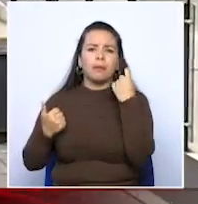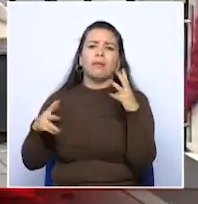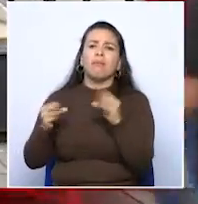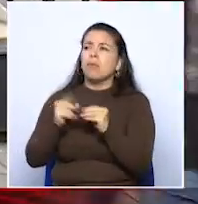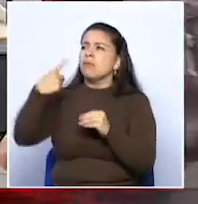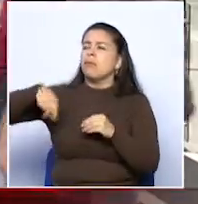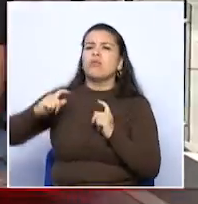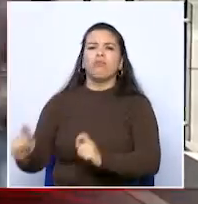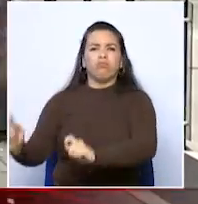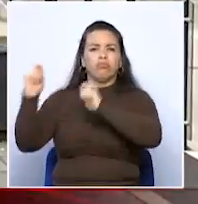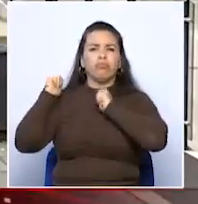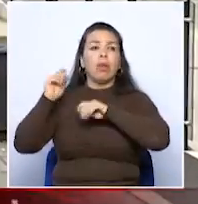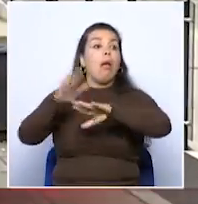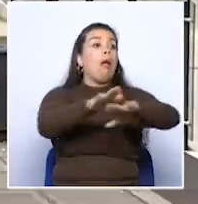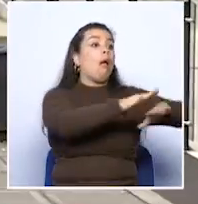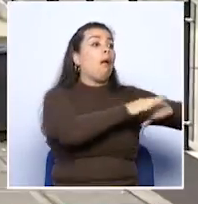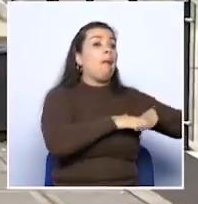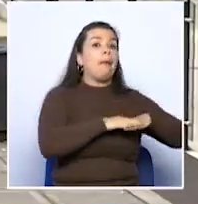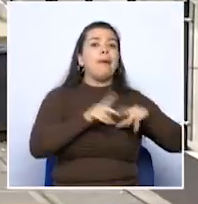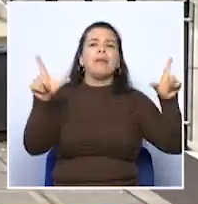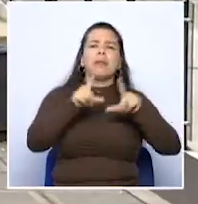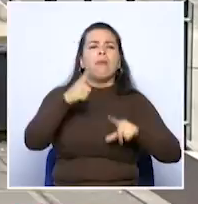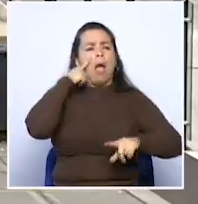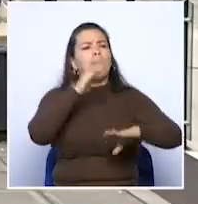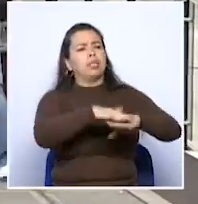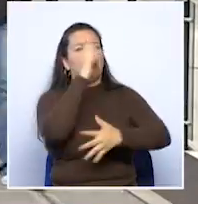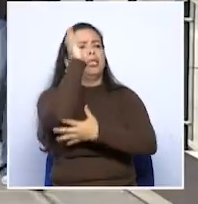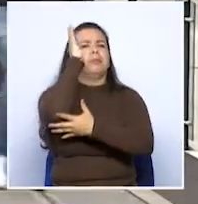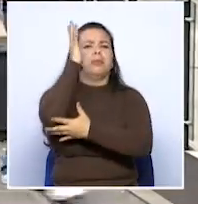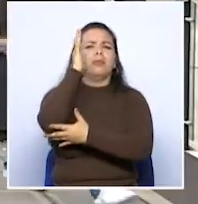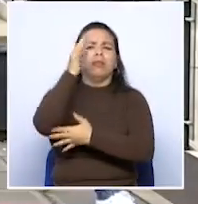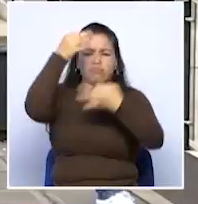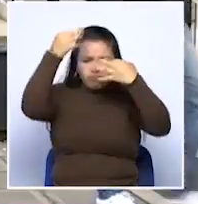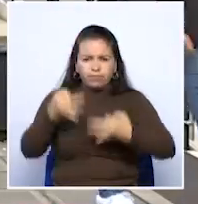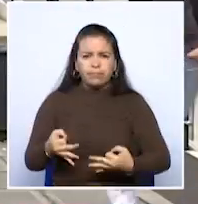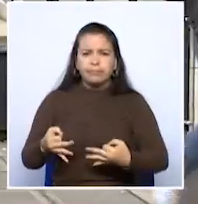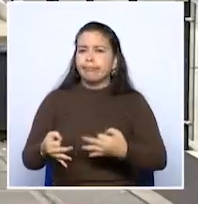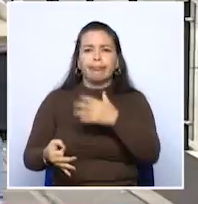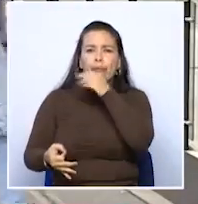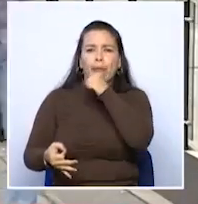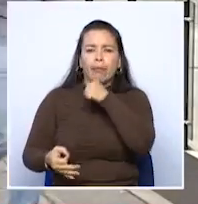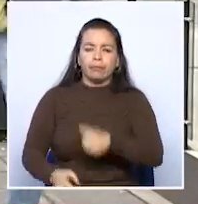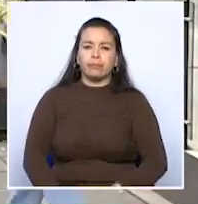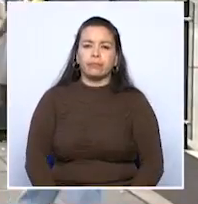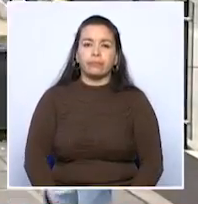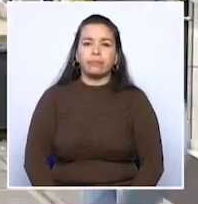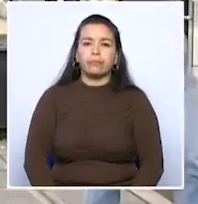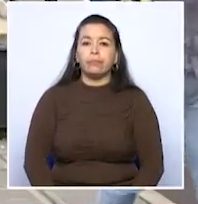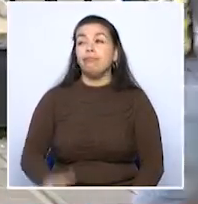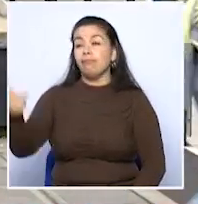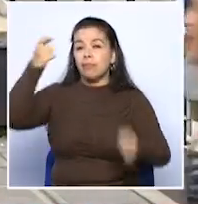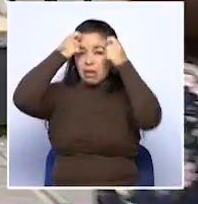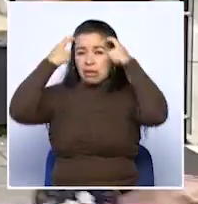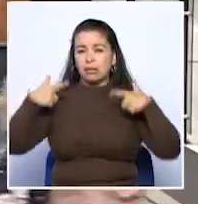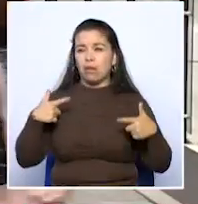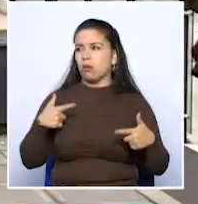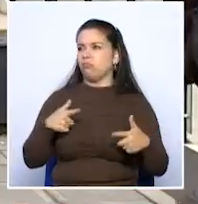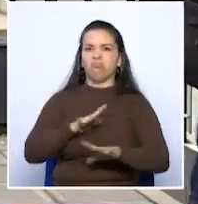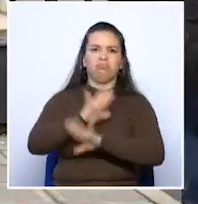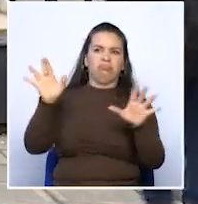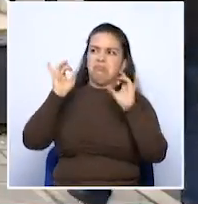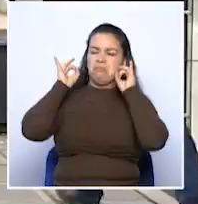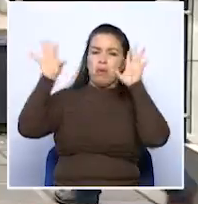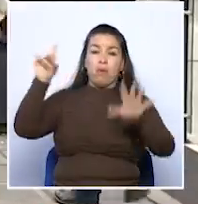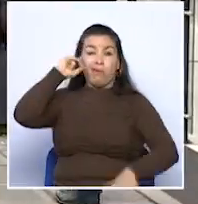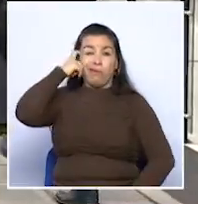encarga de hacer anuncios por medios televisivos, pero que en la práctica cumple muy poco. Y lo del Estado si raya en la vulgaridad, pues el hecho de que